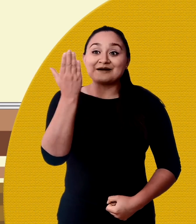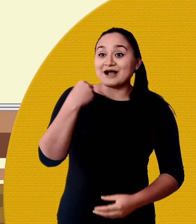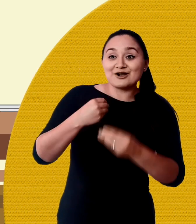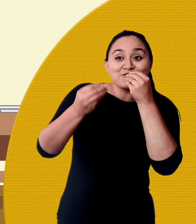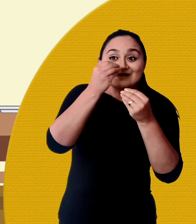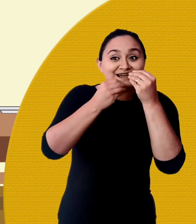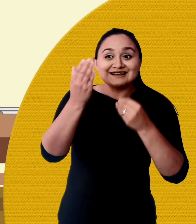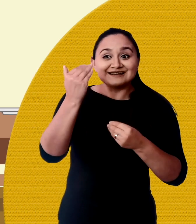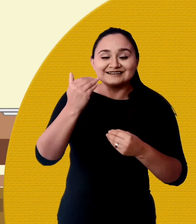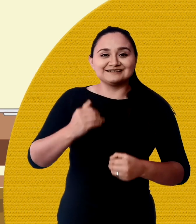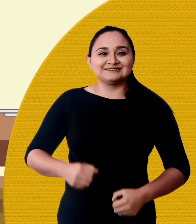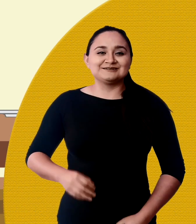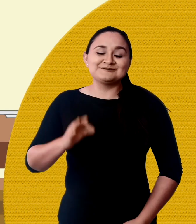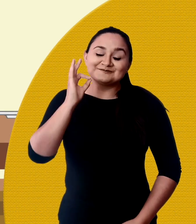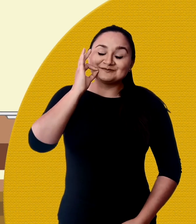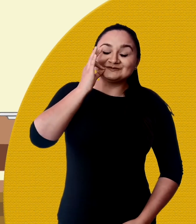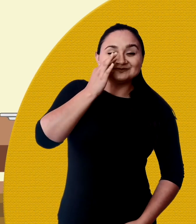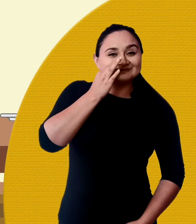ven a comer.